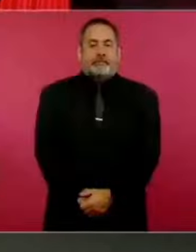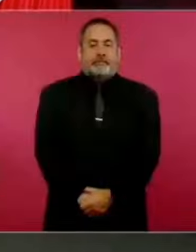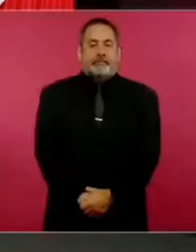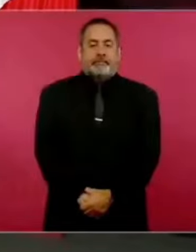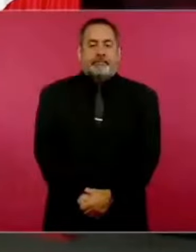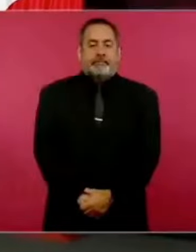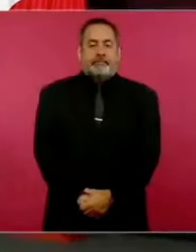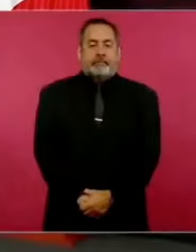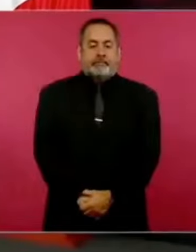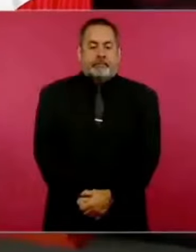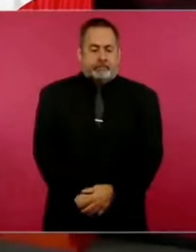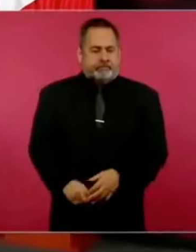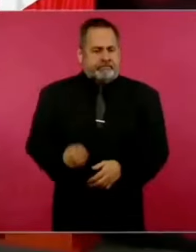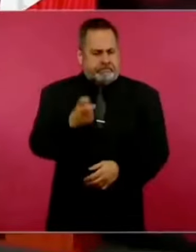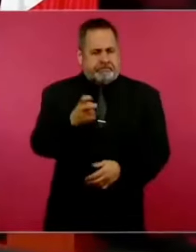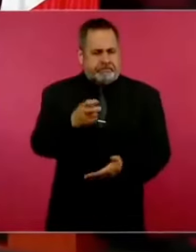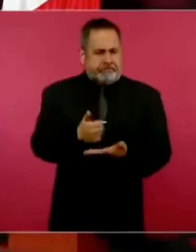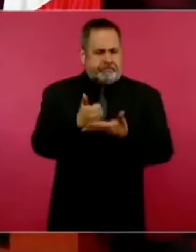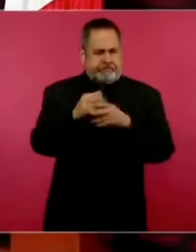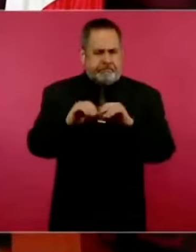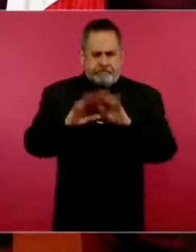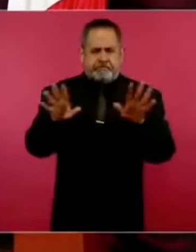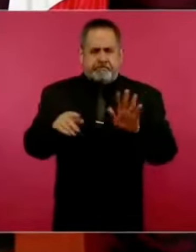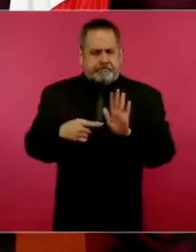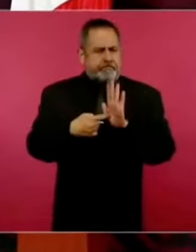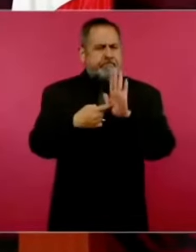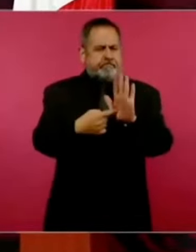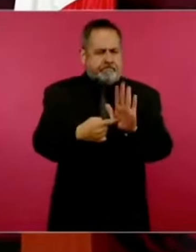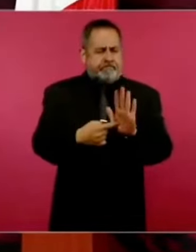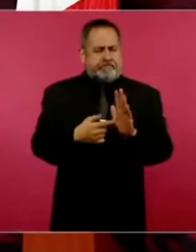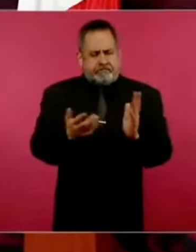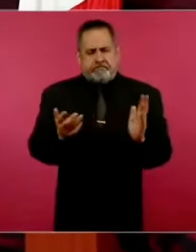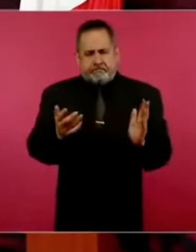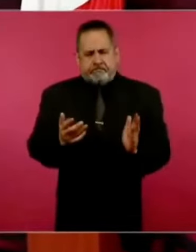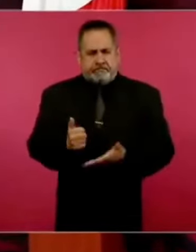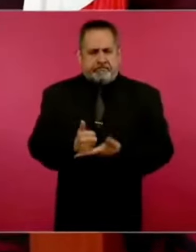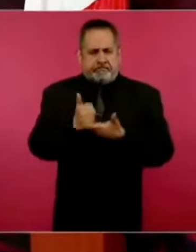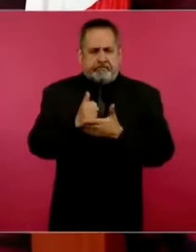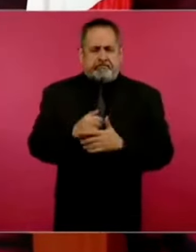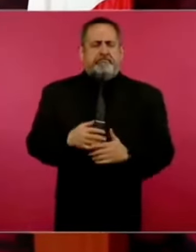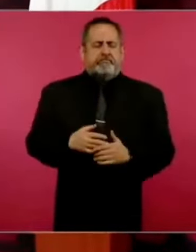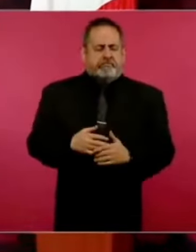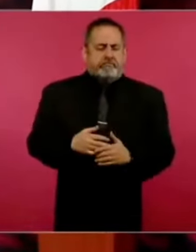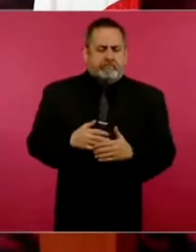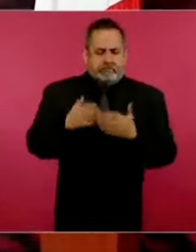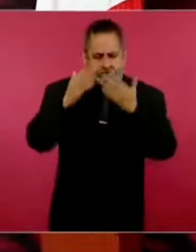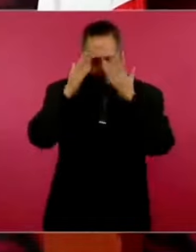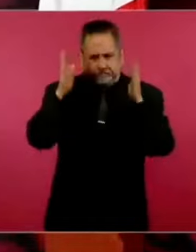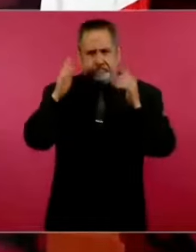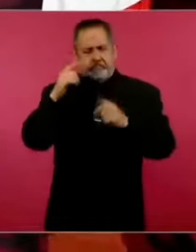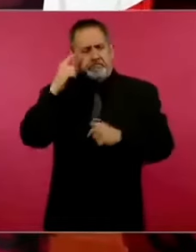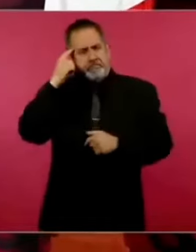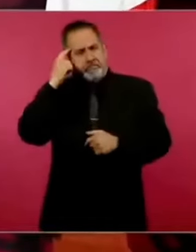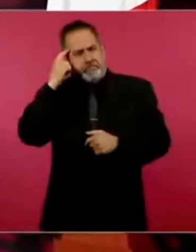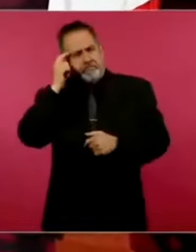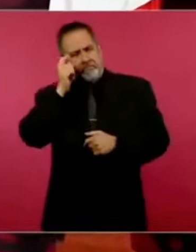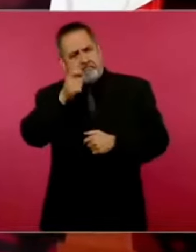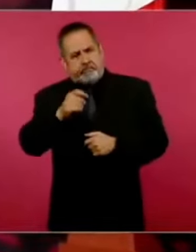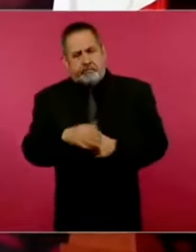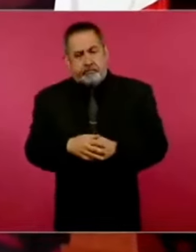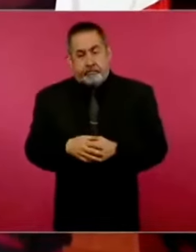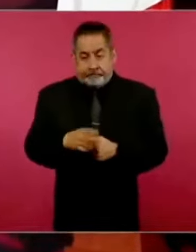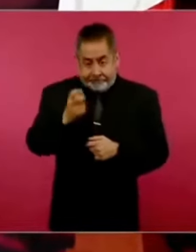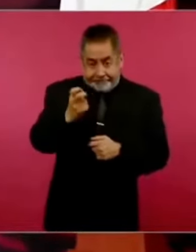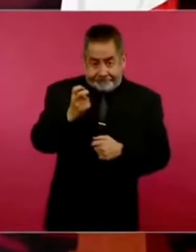Esto ayuda mucho para que todos tengamos información, porque esto no lo van a